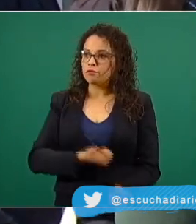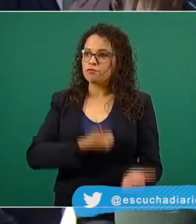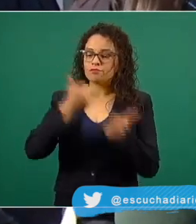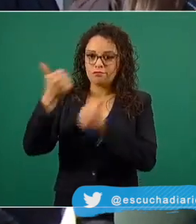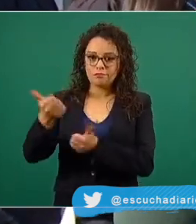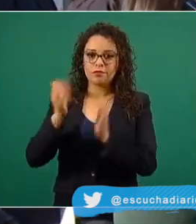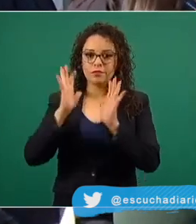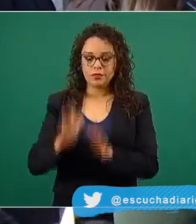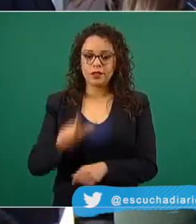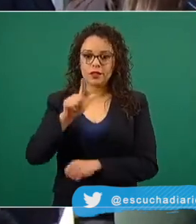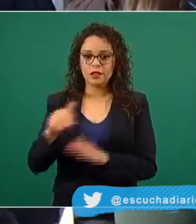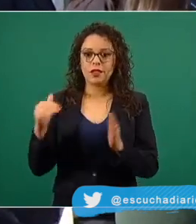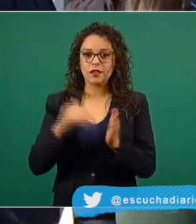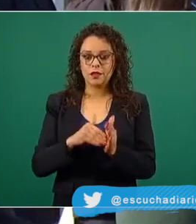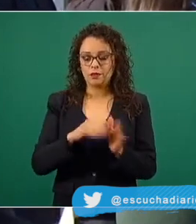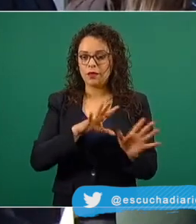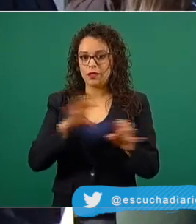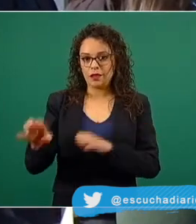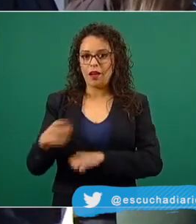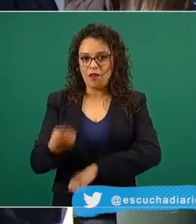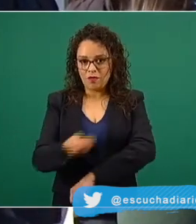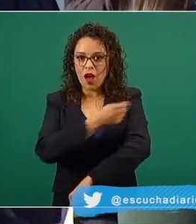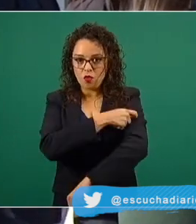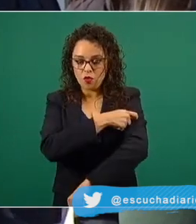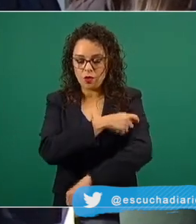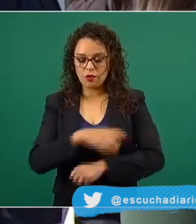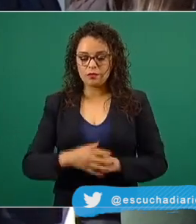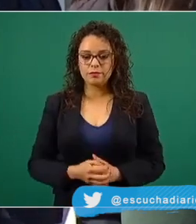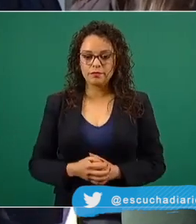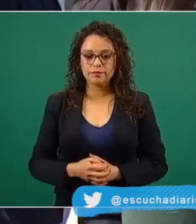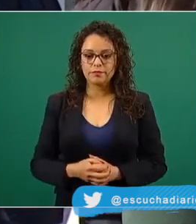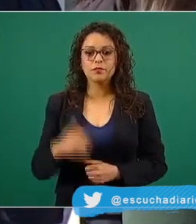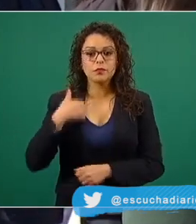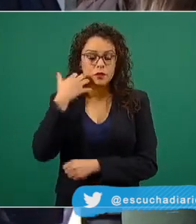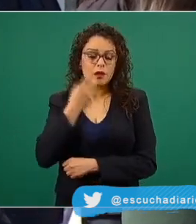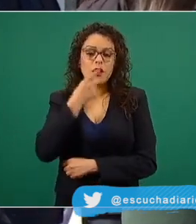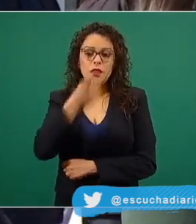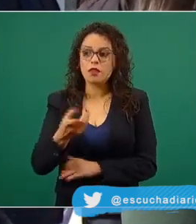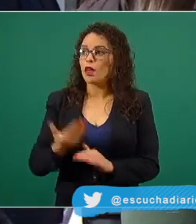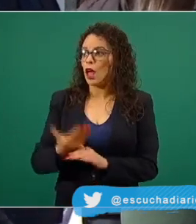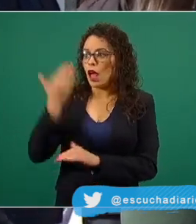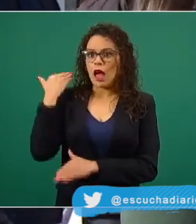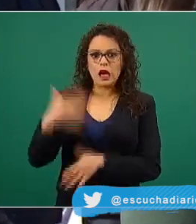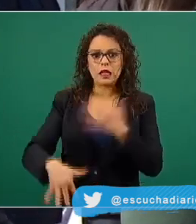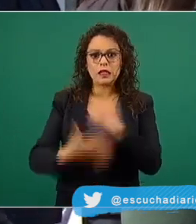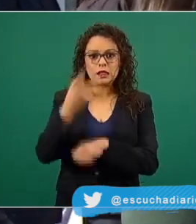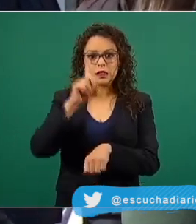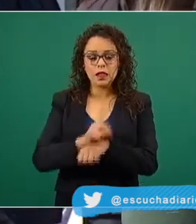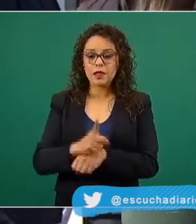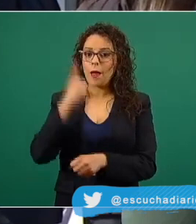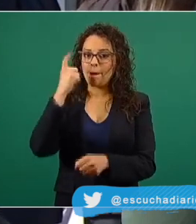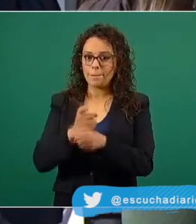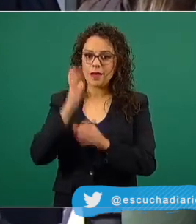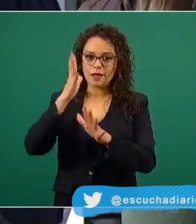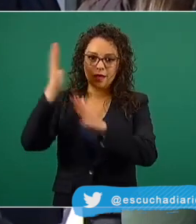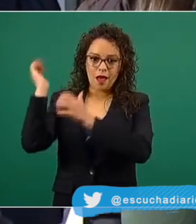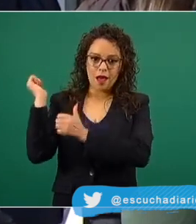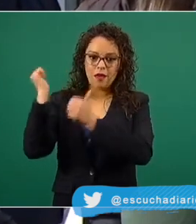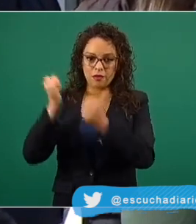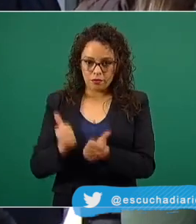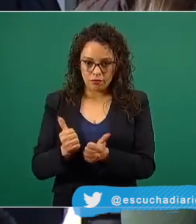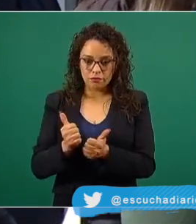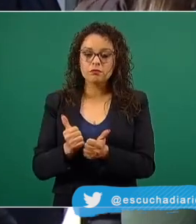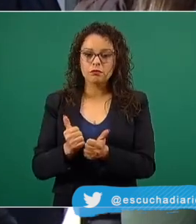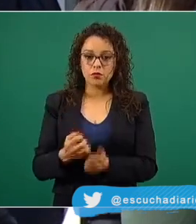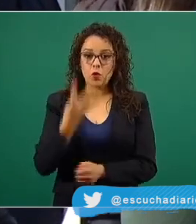17 mil 500 vacunas. Quiero comentar que hace 15 días recibimos la primera dotación. La distribuimos en